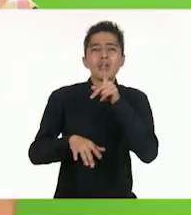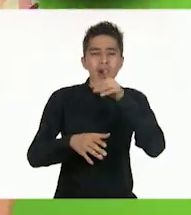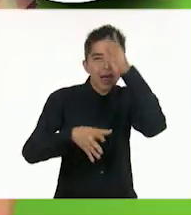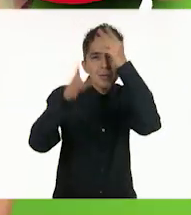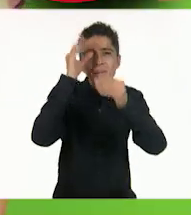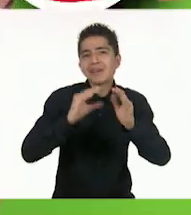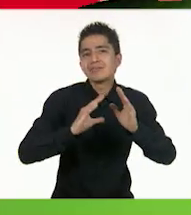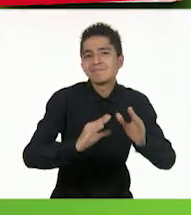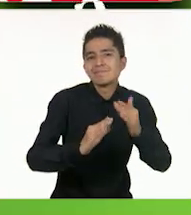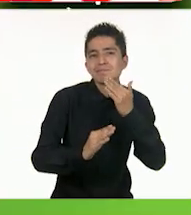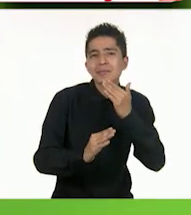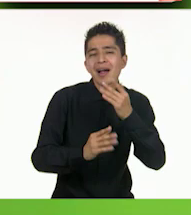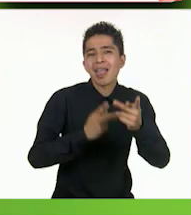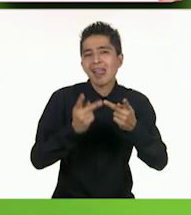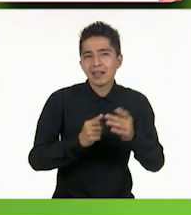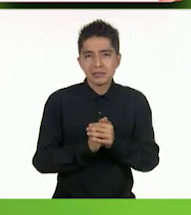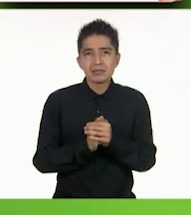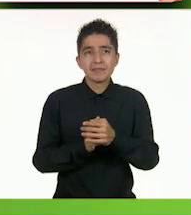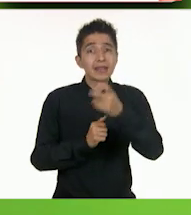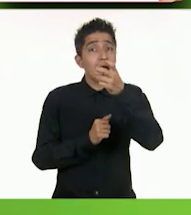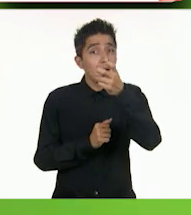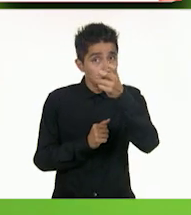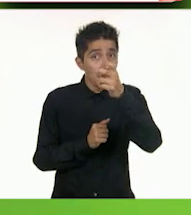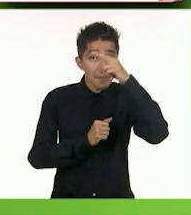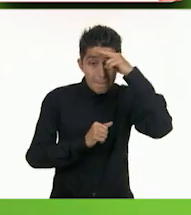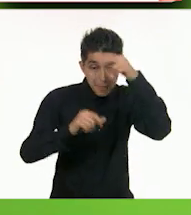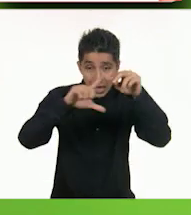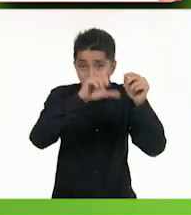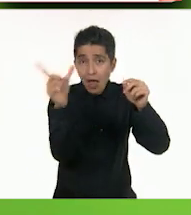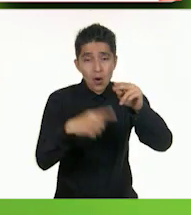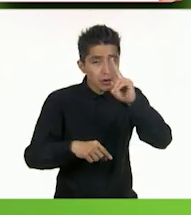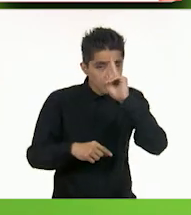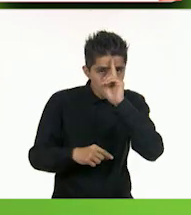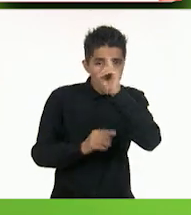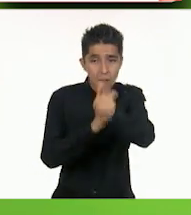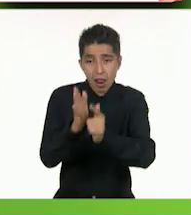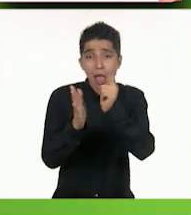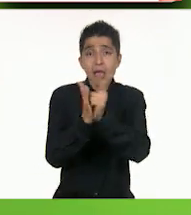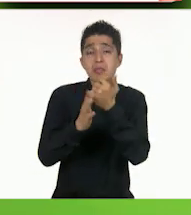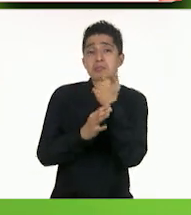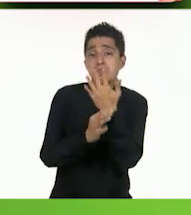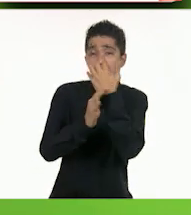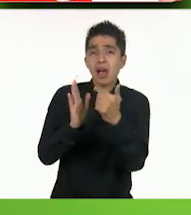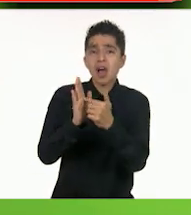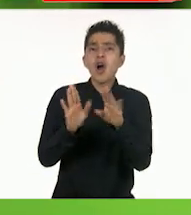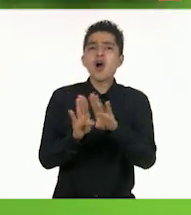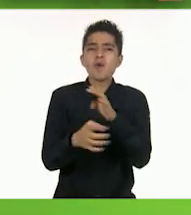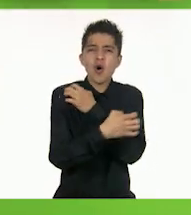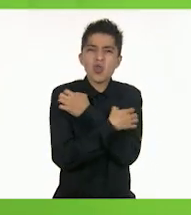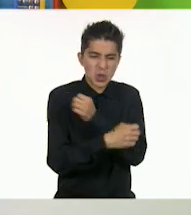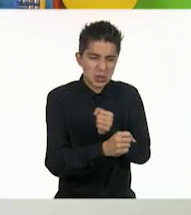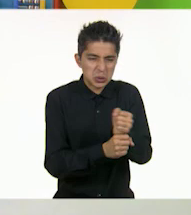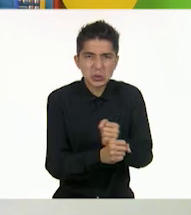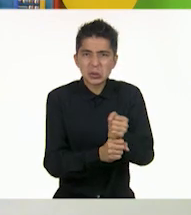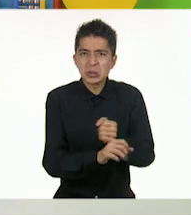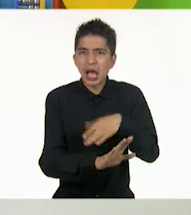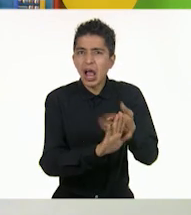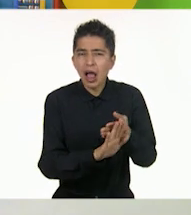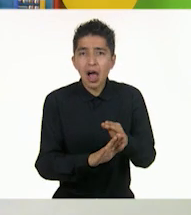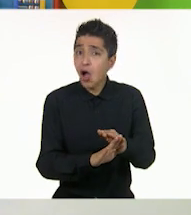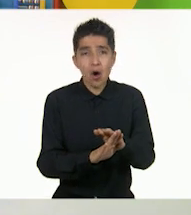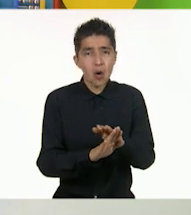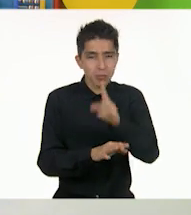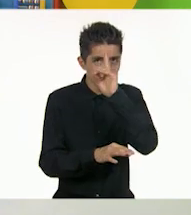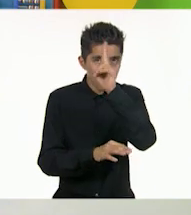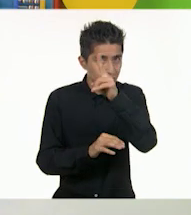de eso, fíjate que en México está prohibido por ley educar con violencia a las niñas y niños. Ahora se